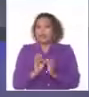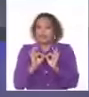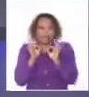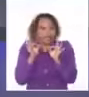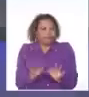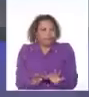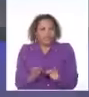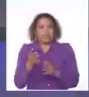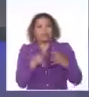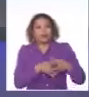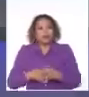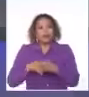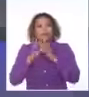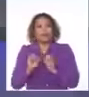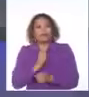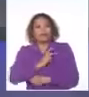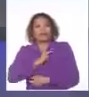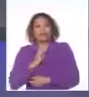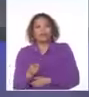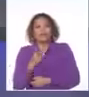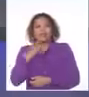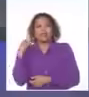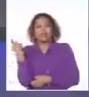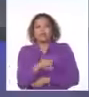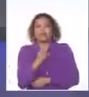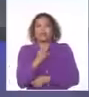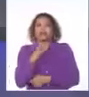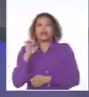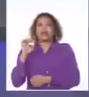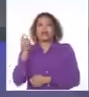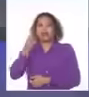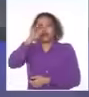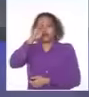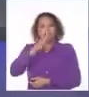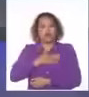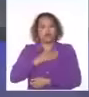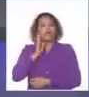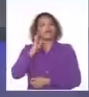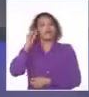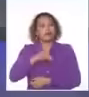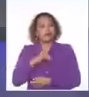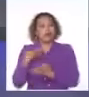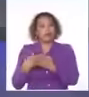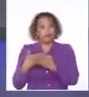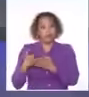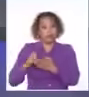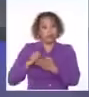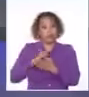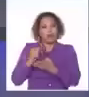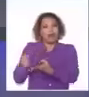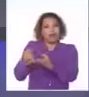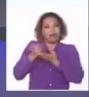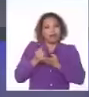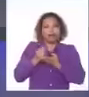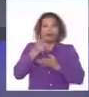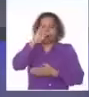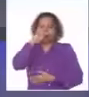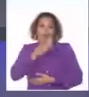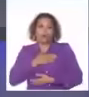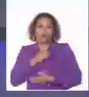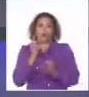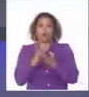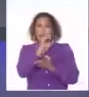su voluntad de castigar al sector estatal de Cuba conociendo que este presta servicios esenciales como educación, salud,